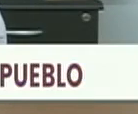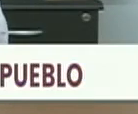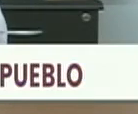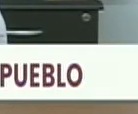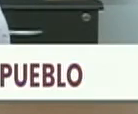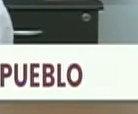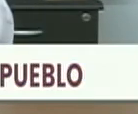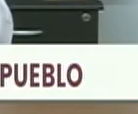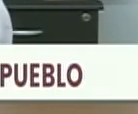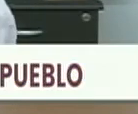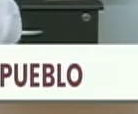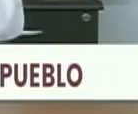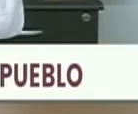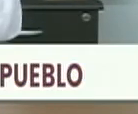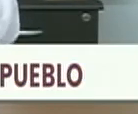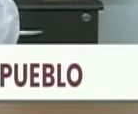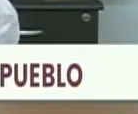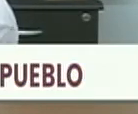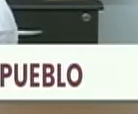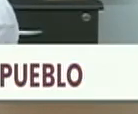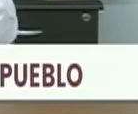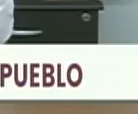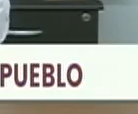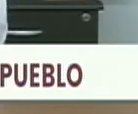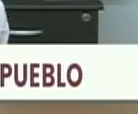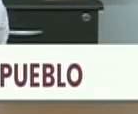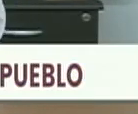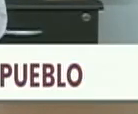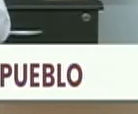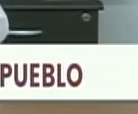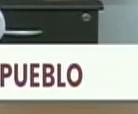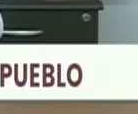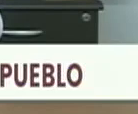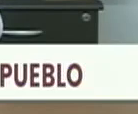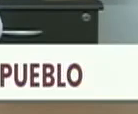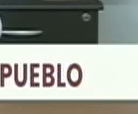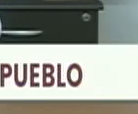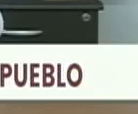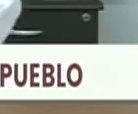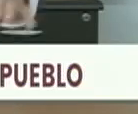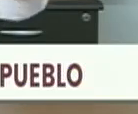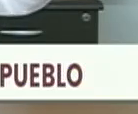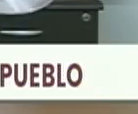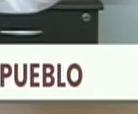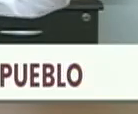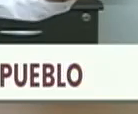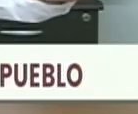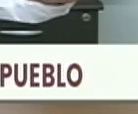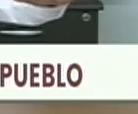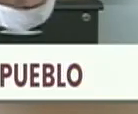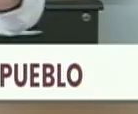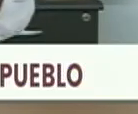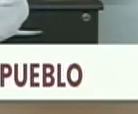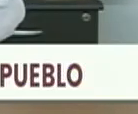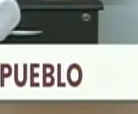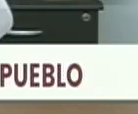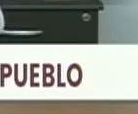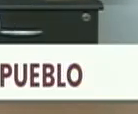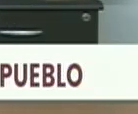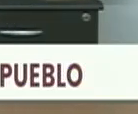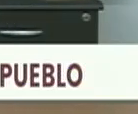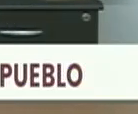nuestra querida población del Vigía, ya en Mérida, calurosa población del Vigía. Tenemos un foco en el Vigía,